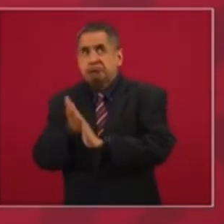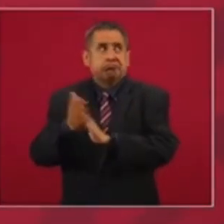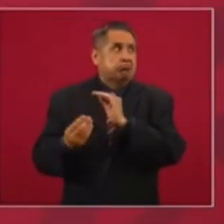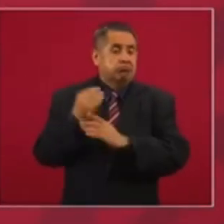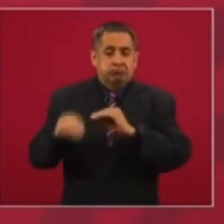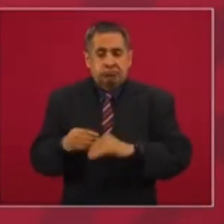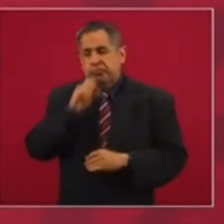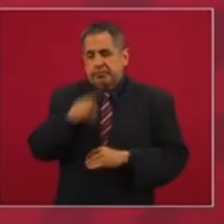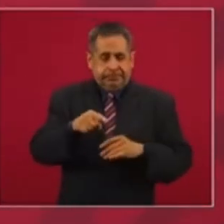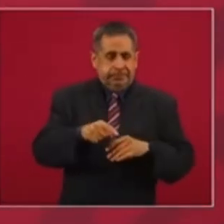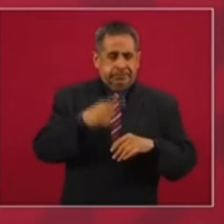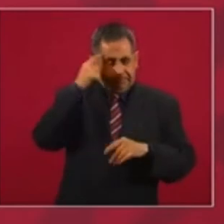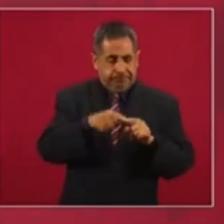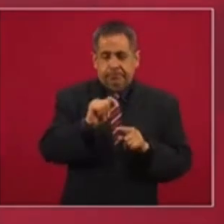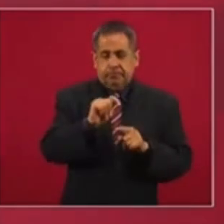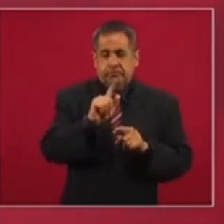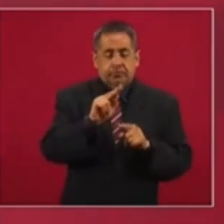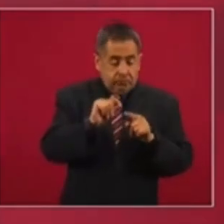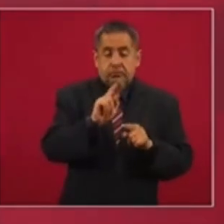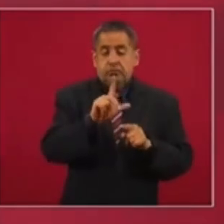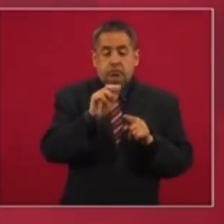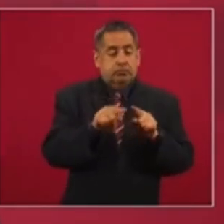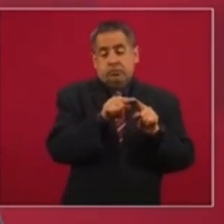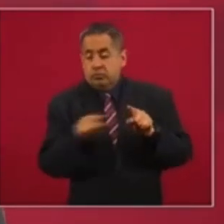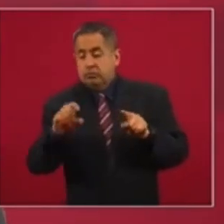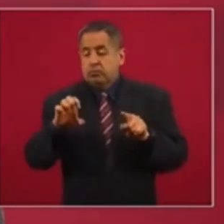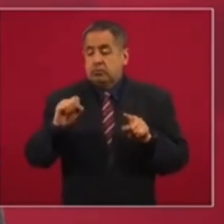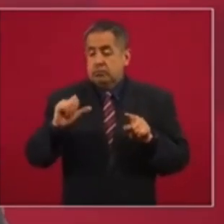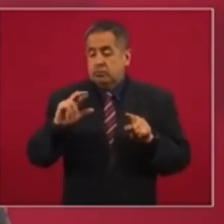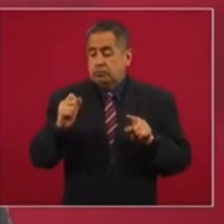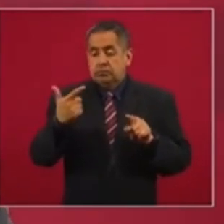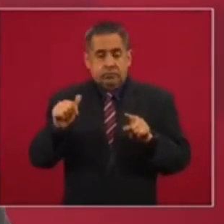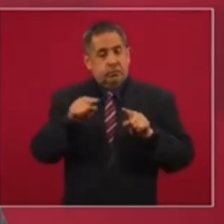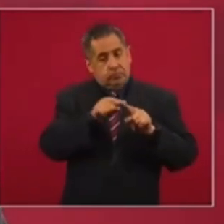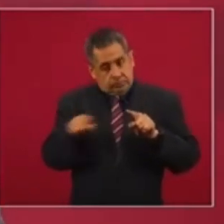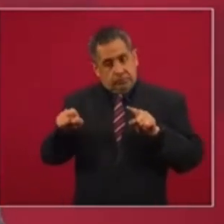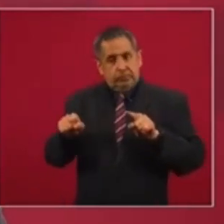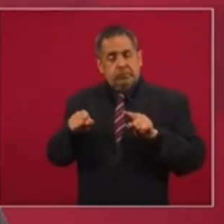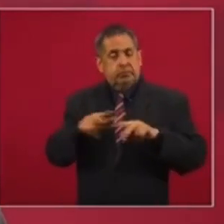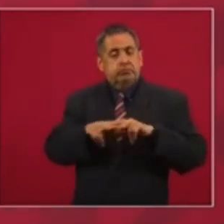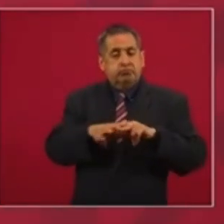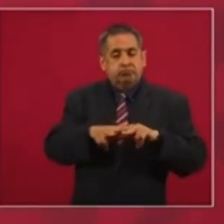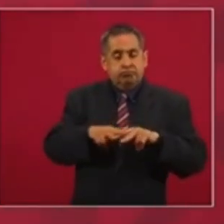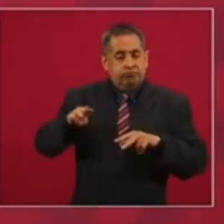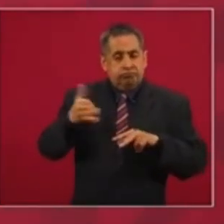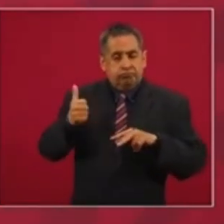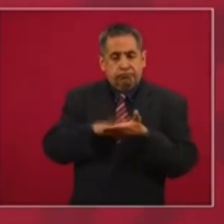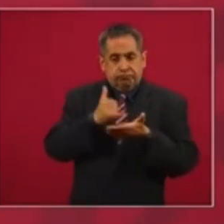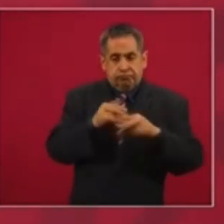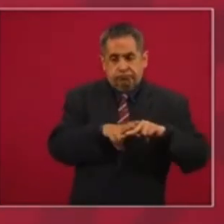terminar el tramo de Tulum a Escárcega para que el Tren Maya